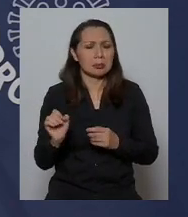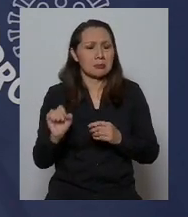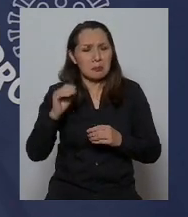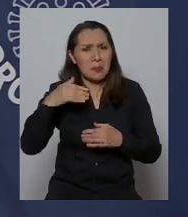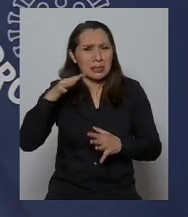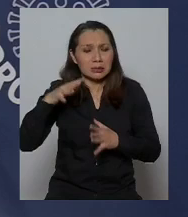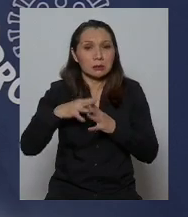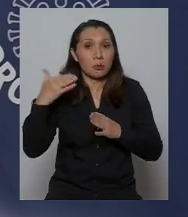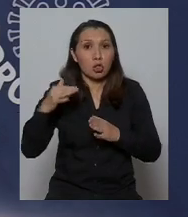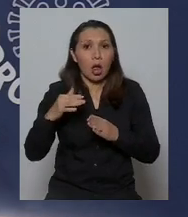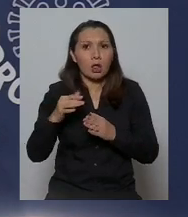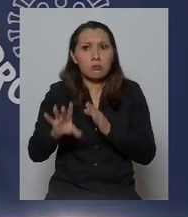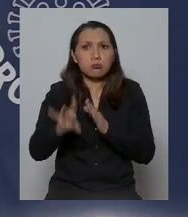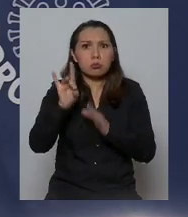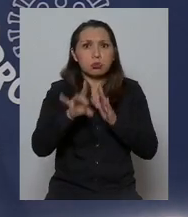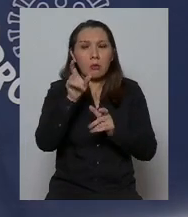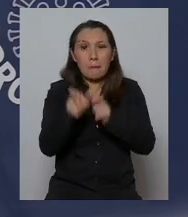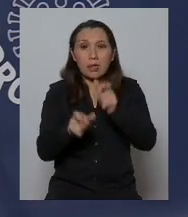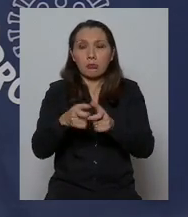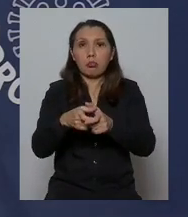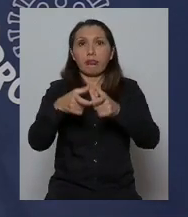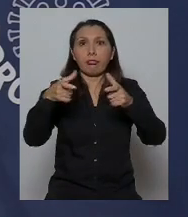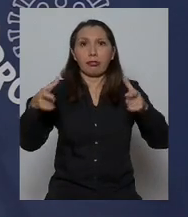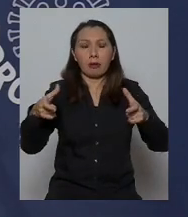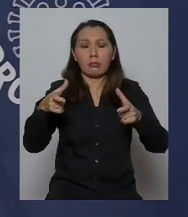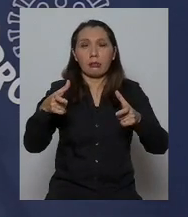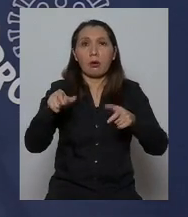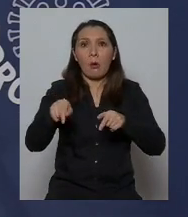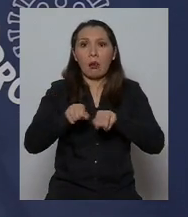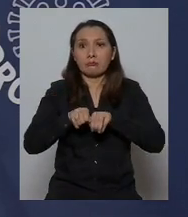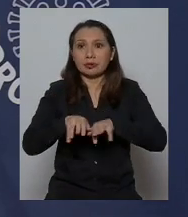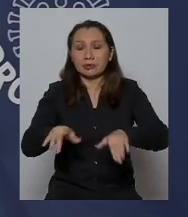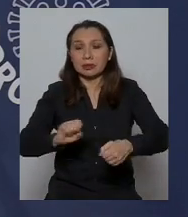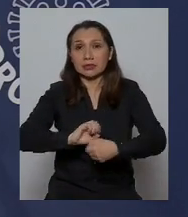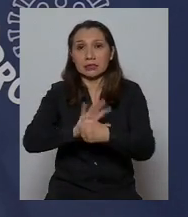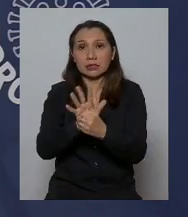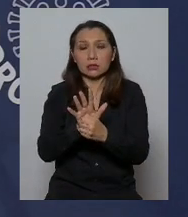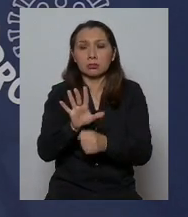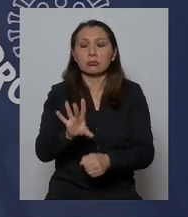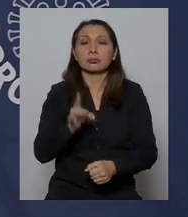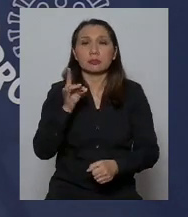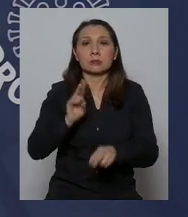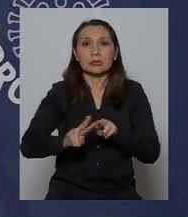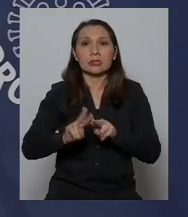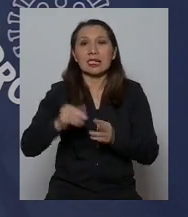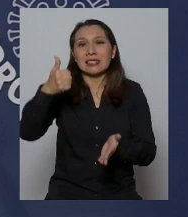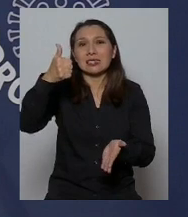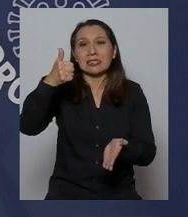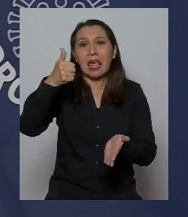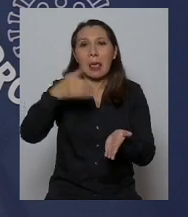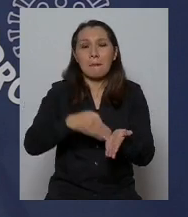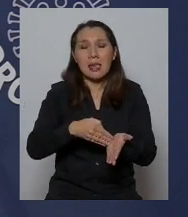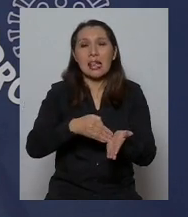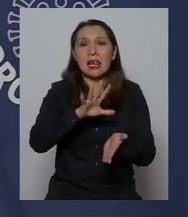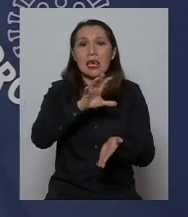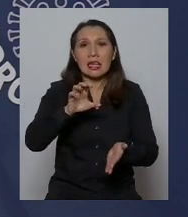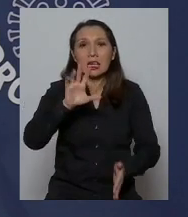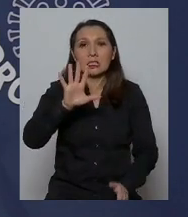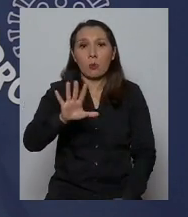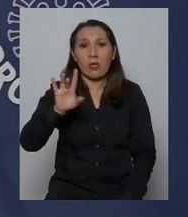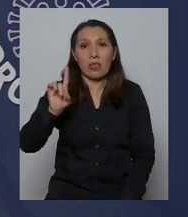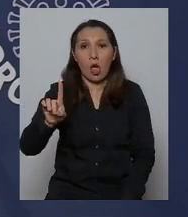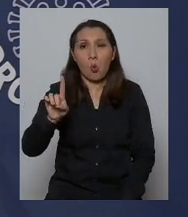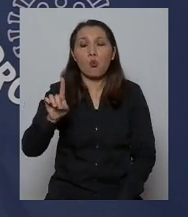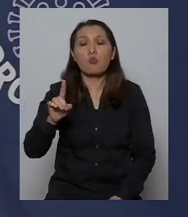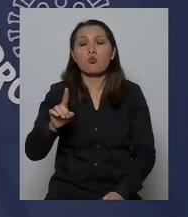para este aumento de personas contagiadas es que tuvimos 6.551